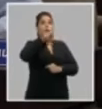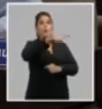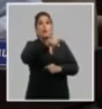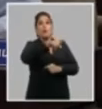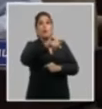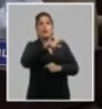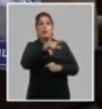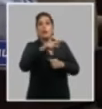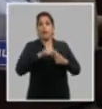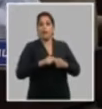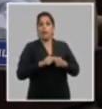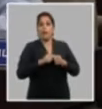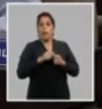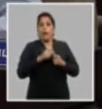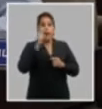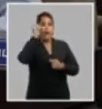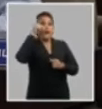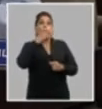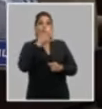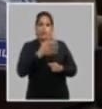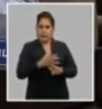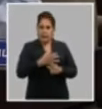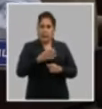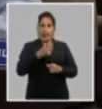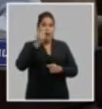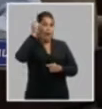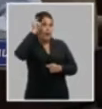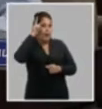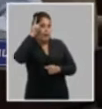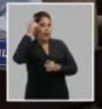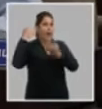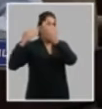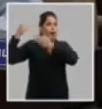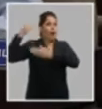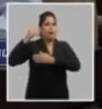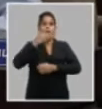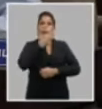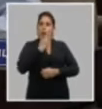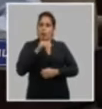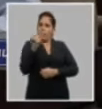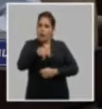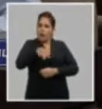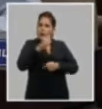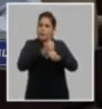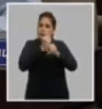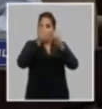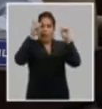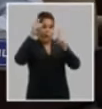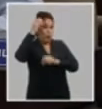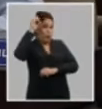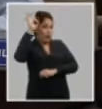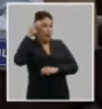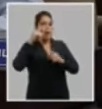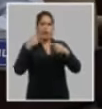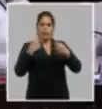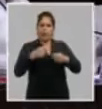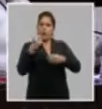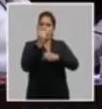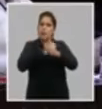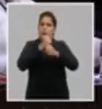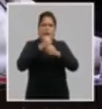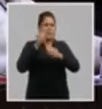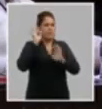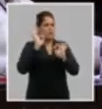general de ejército es el legado de Fidel es el legado de la generación histórica y para el trabajo político y ideológico tenemos que utilizarlo